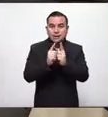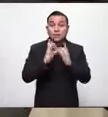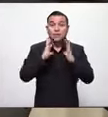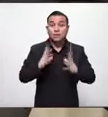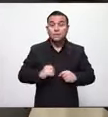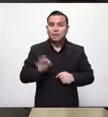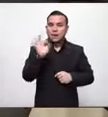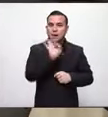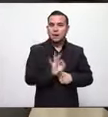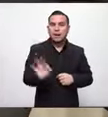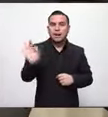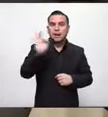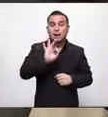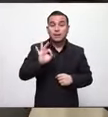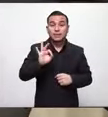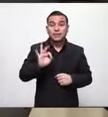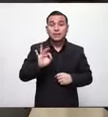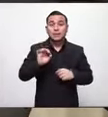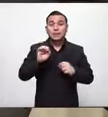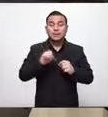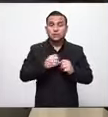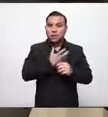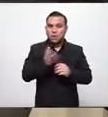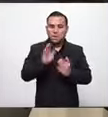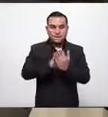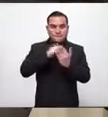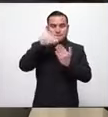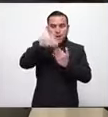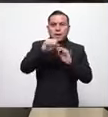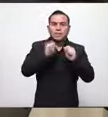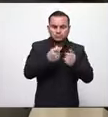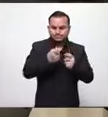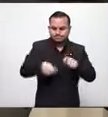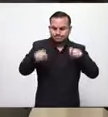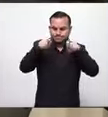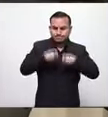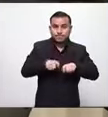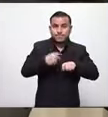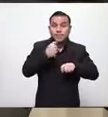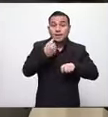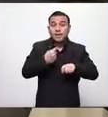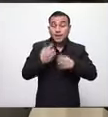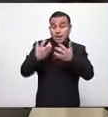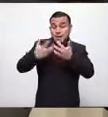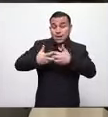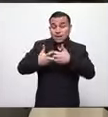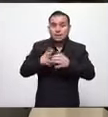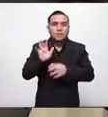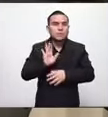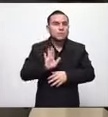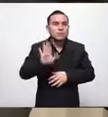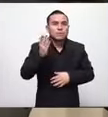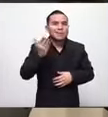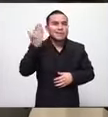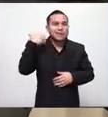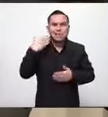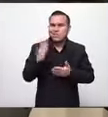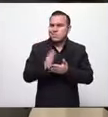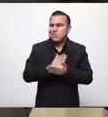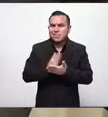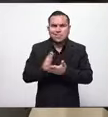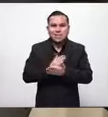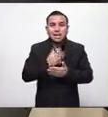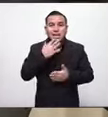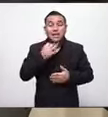gobierno logramos construir planes en conjunto que de acuerdo al sector empresarial nunca se habían tenido en el país